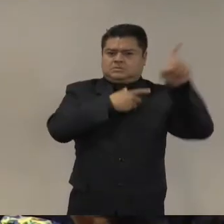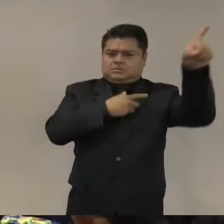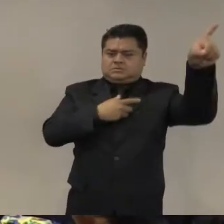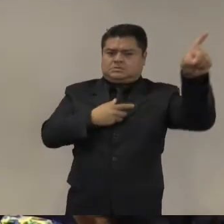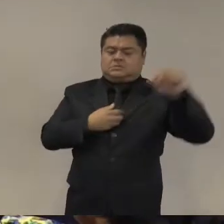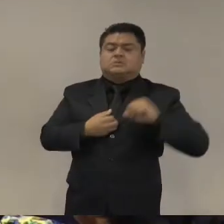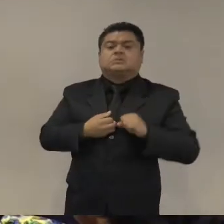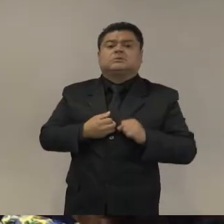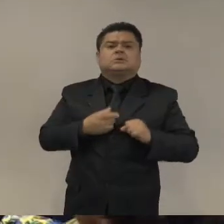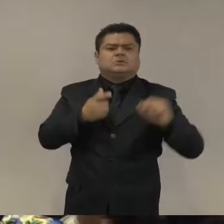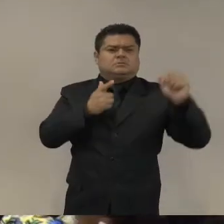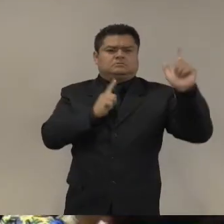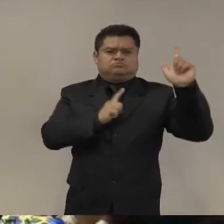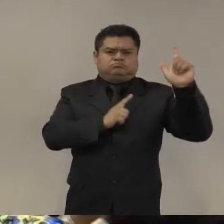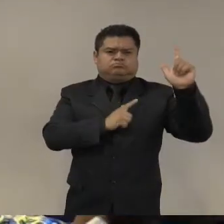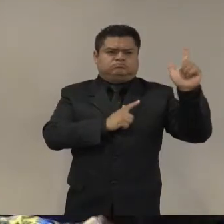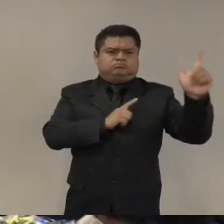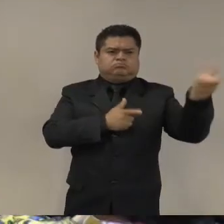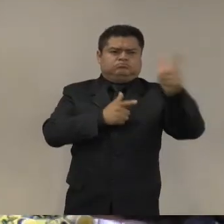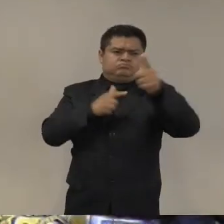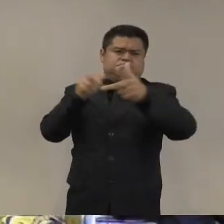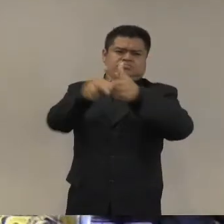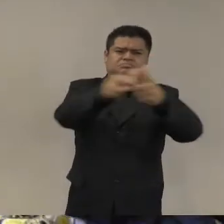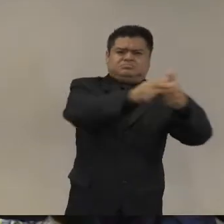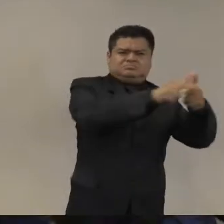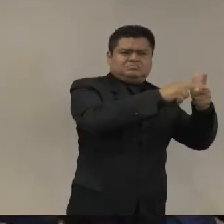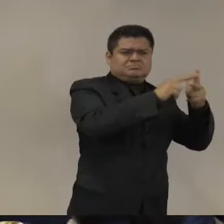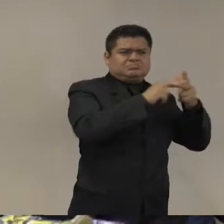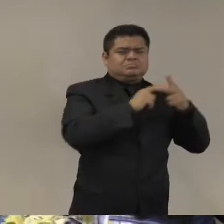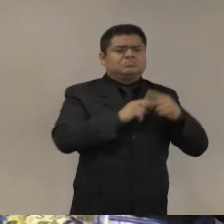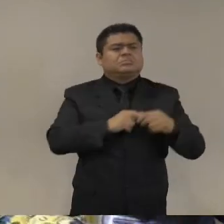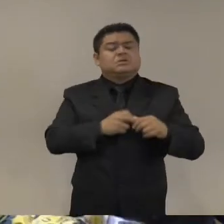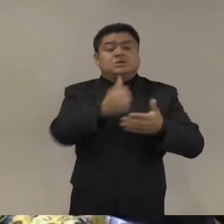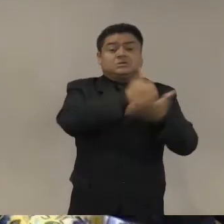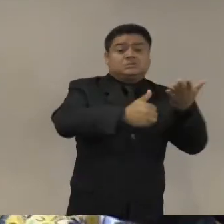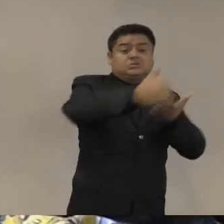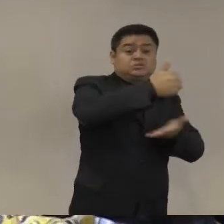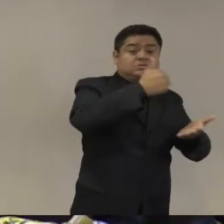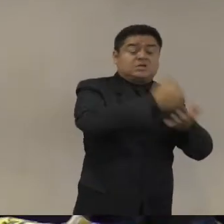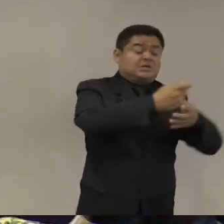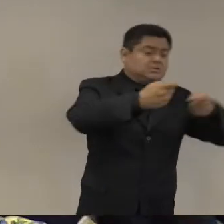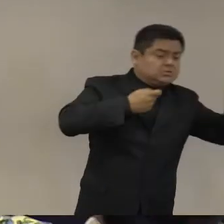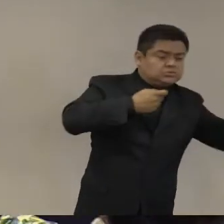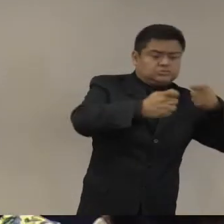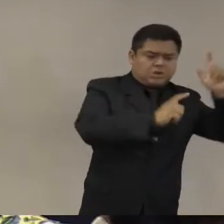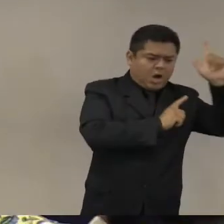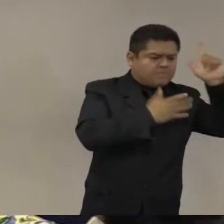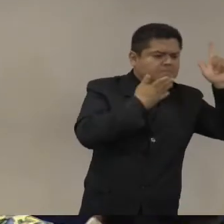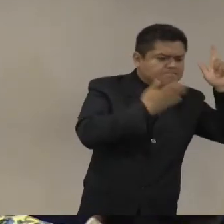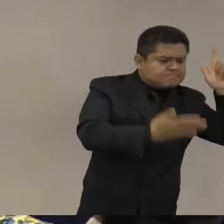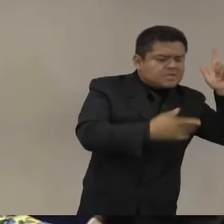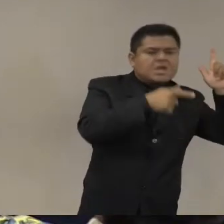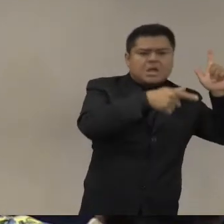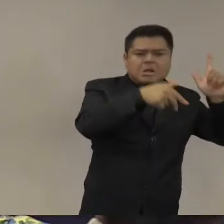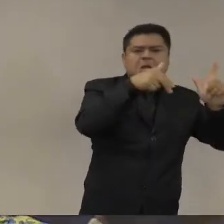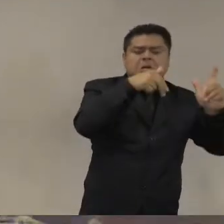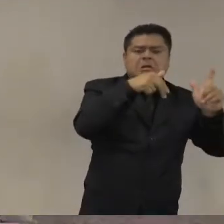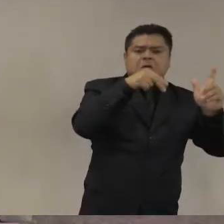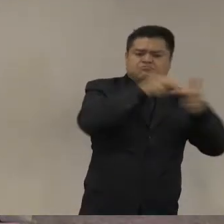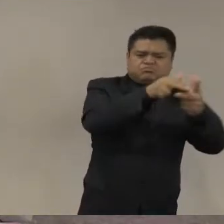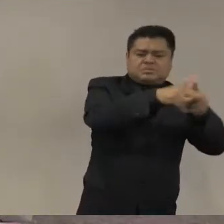las tasas de homicidio entre ciudades que tienen buen control de armas y los que no pero es solo otro